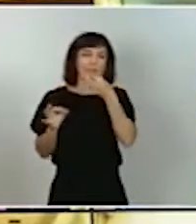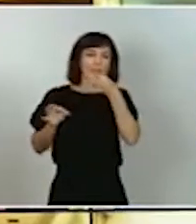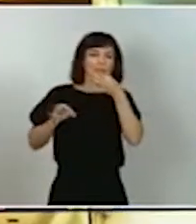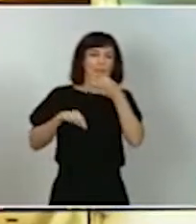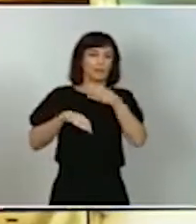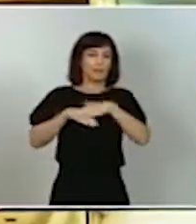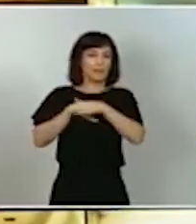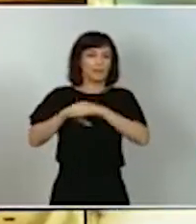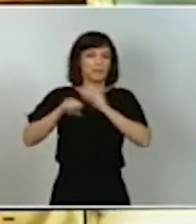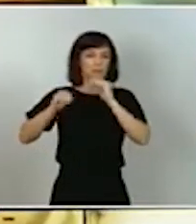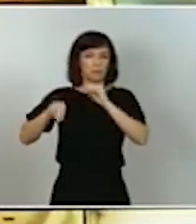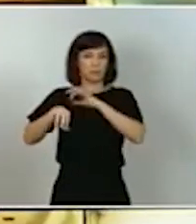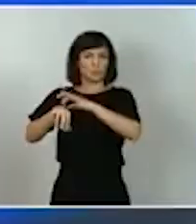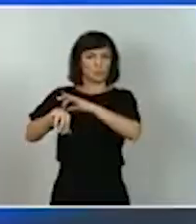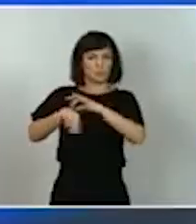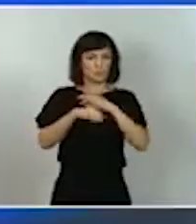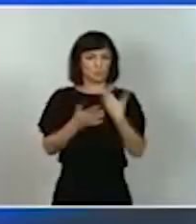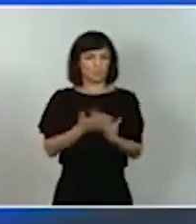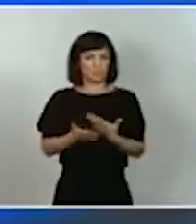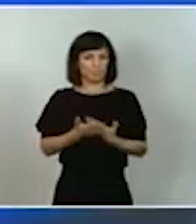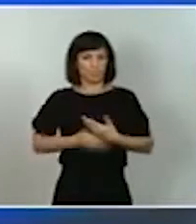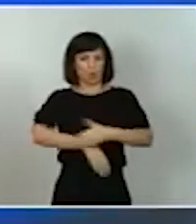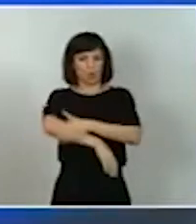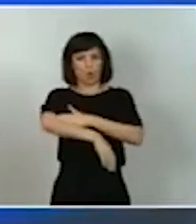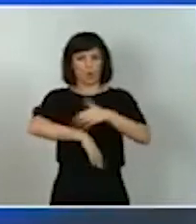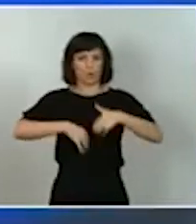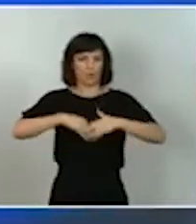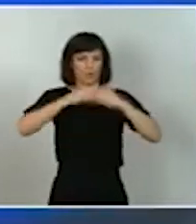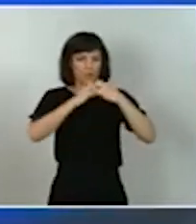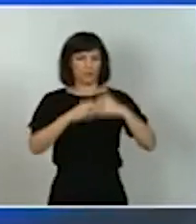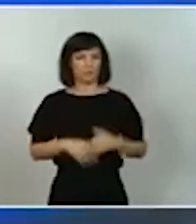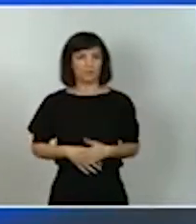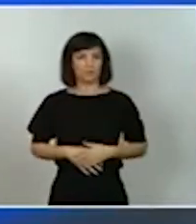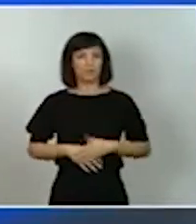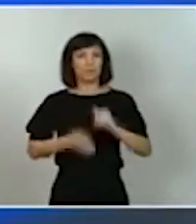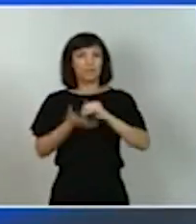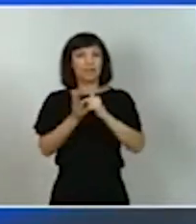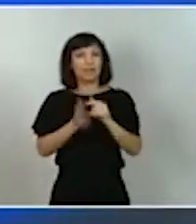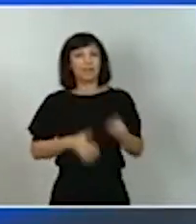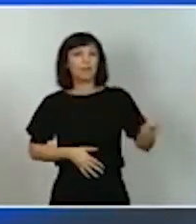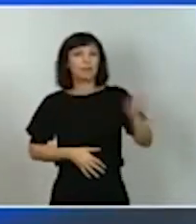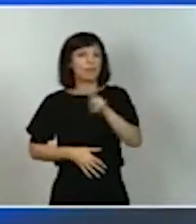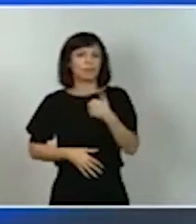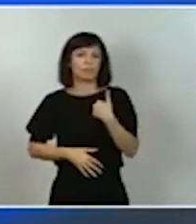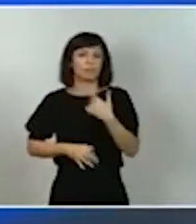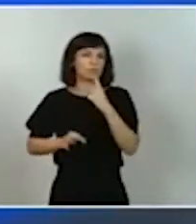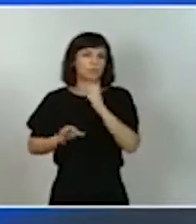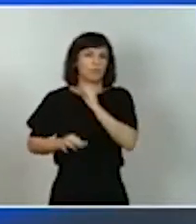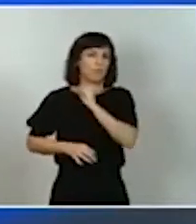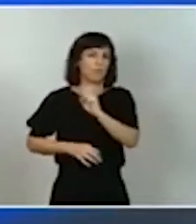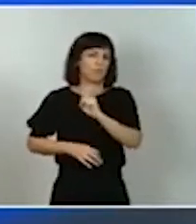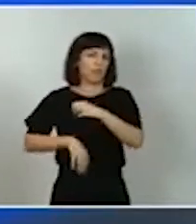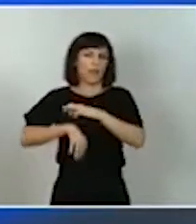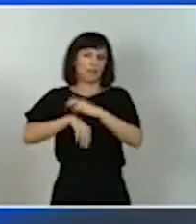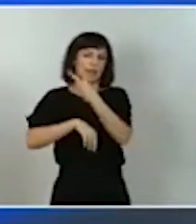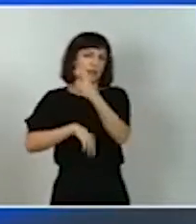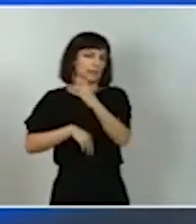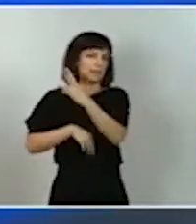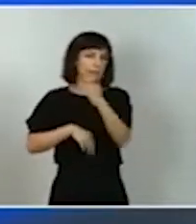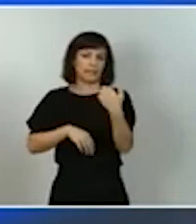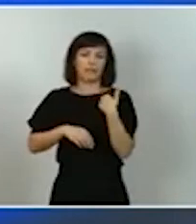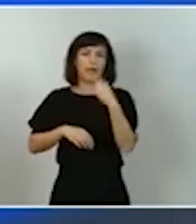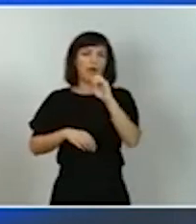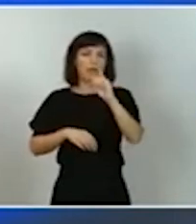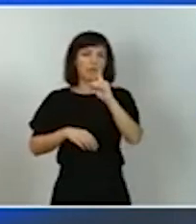justifican y que explican este Gobierno. El Plan de Recuperación se inspira en la Agenda 2030, en los Objetivos de Desarrollo Sostenible marcados por